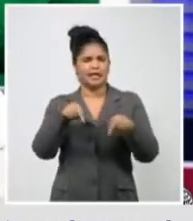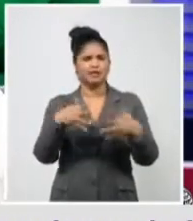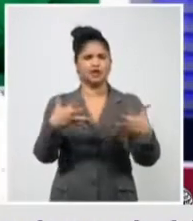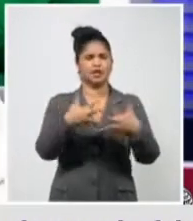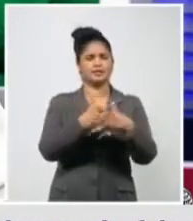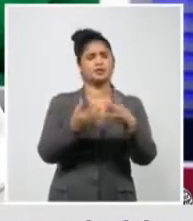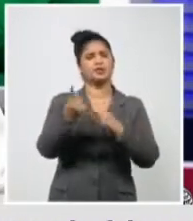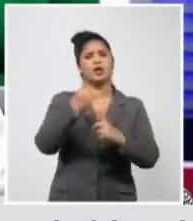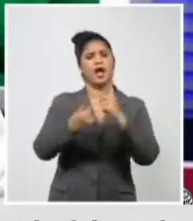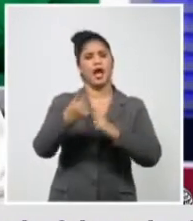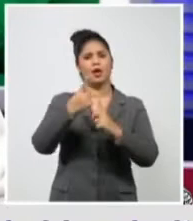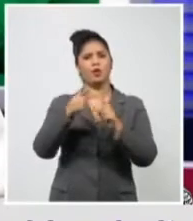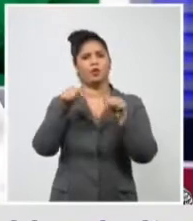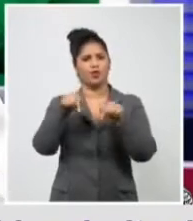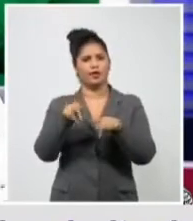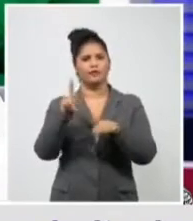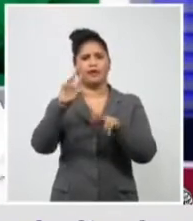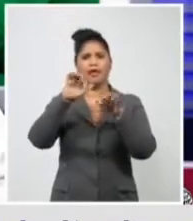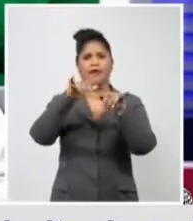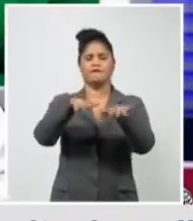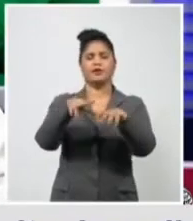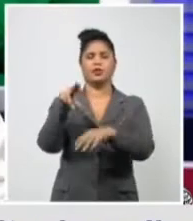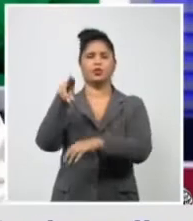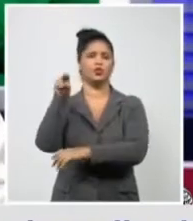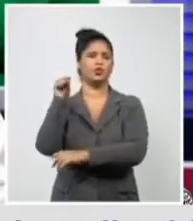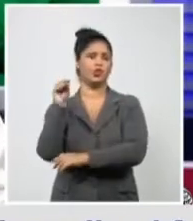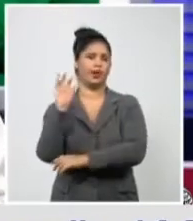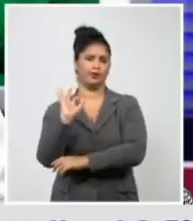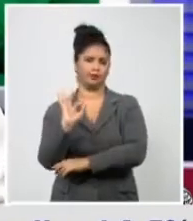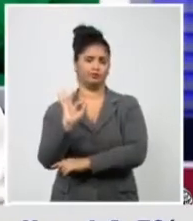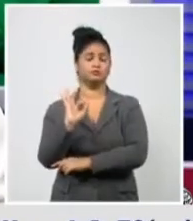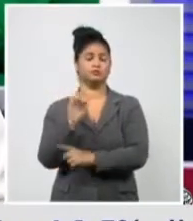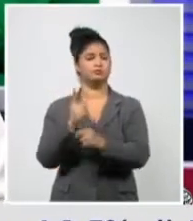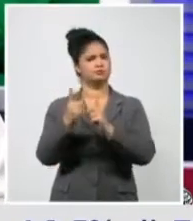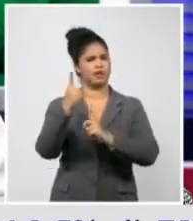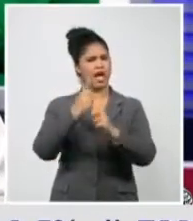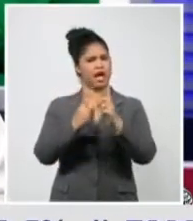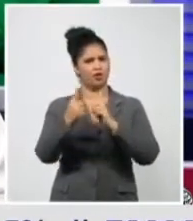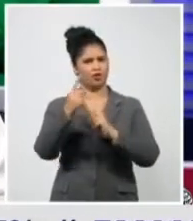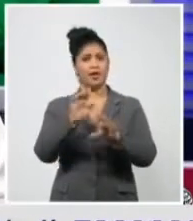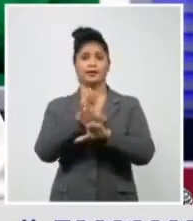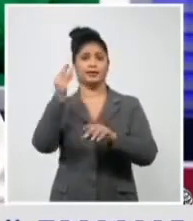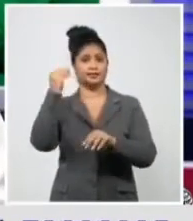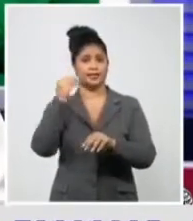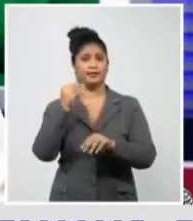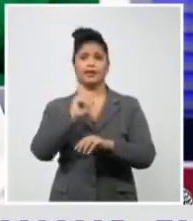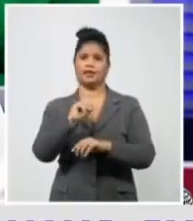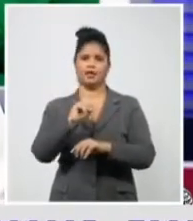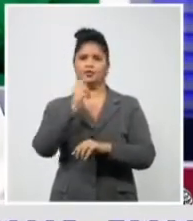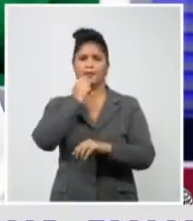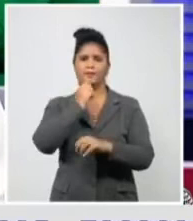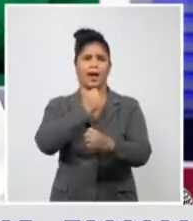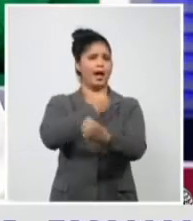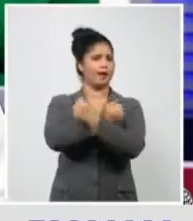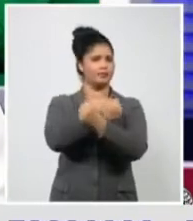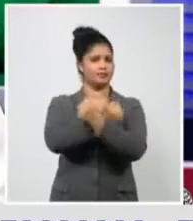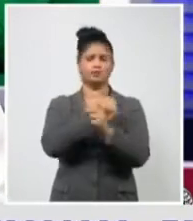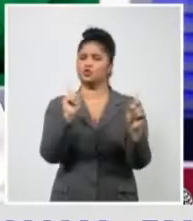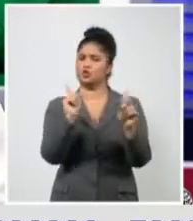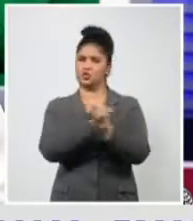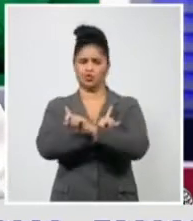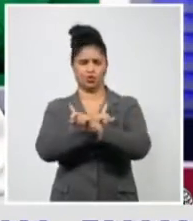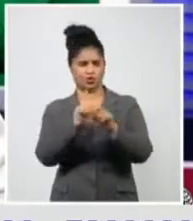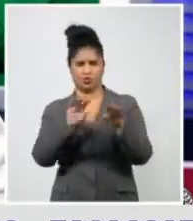de riesgo. Con mayor riesgo, con valga la redundancia, y, pues, conlleva un número de graves y de críticos.